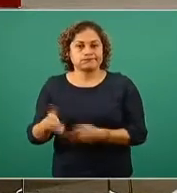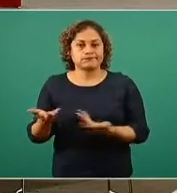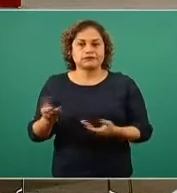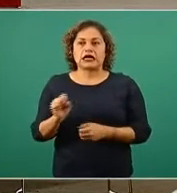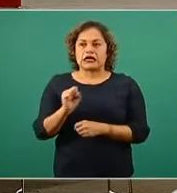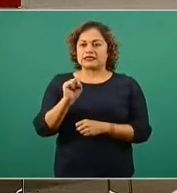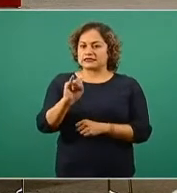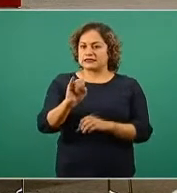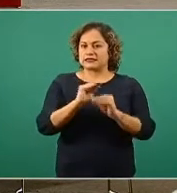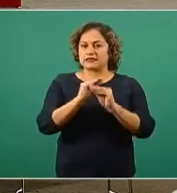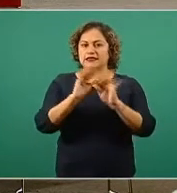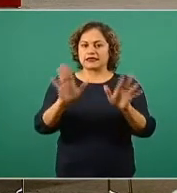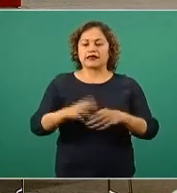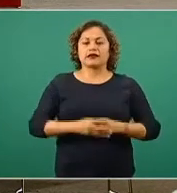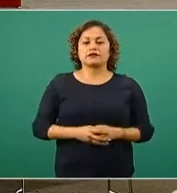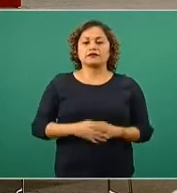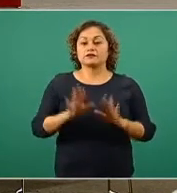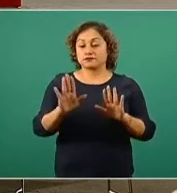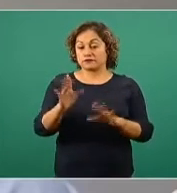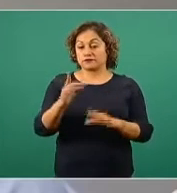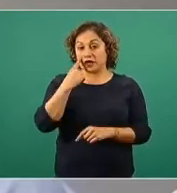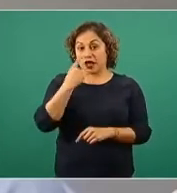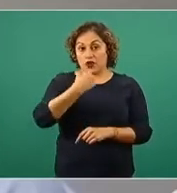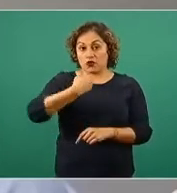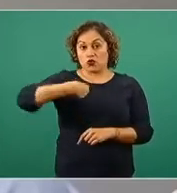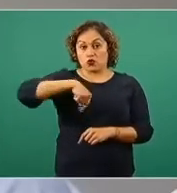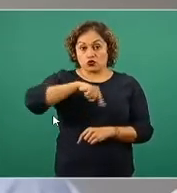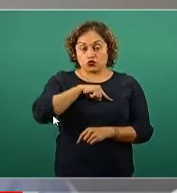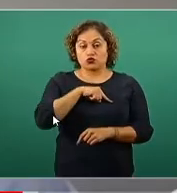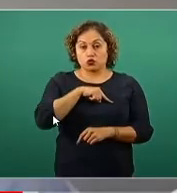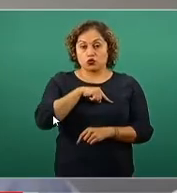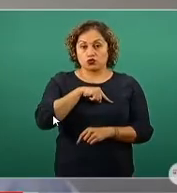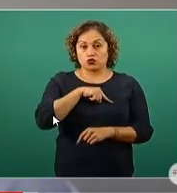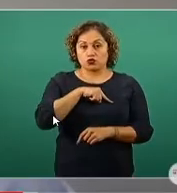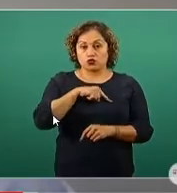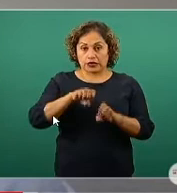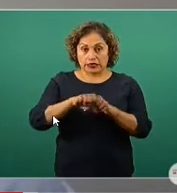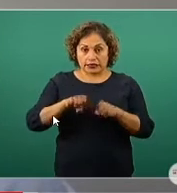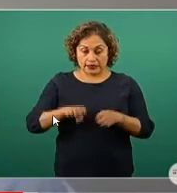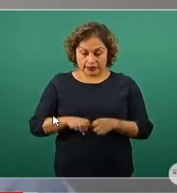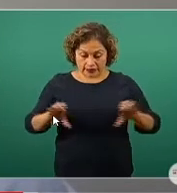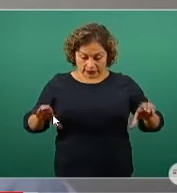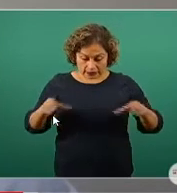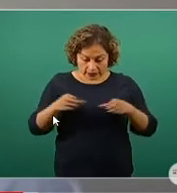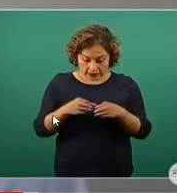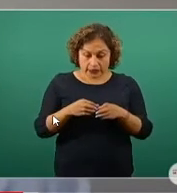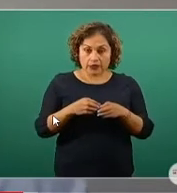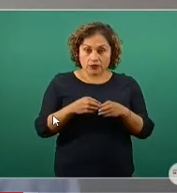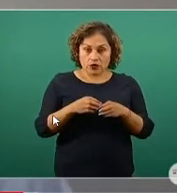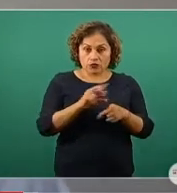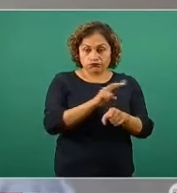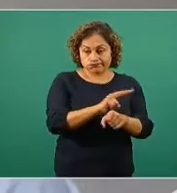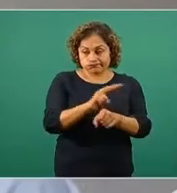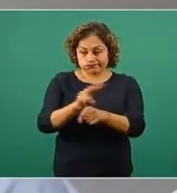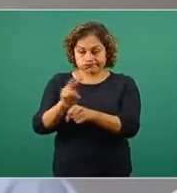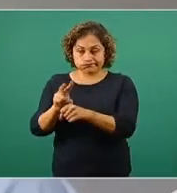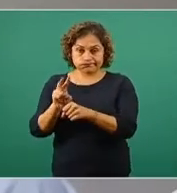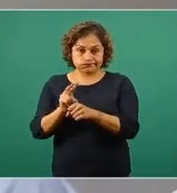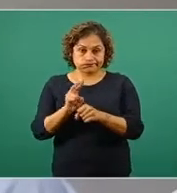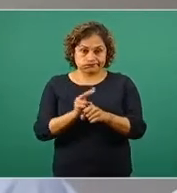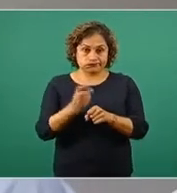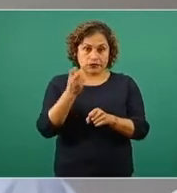gusto. De hecho, nosotros de manera interna hemos estado siguiendo todos estos indicadores, son parte de los productos